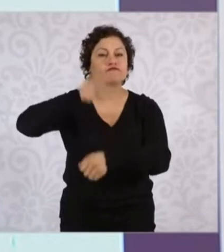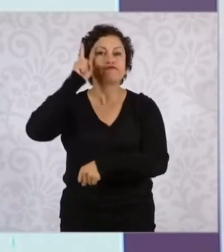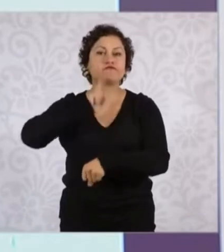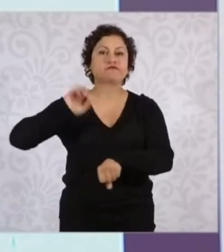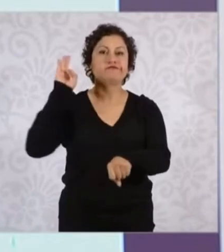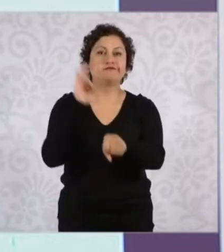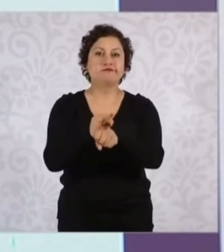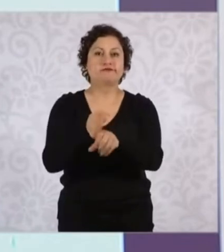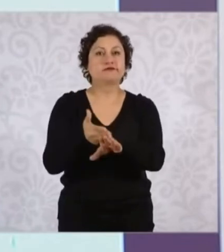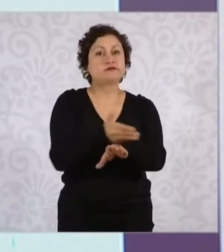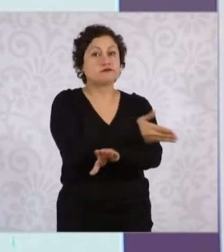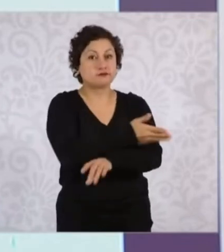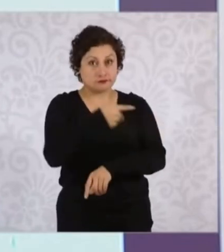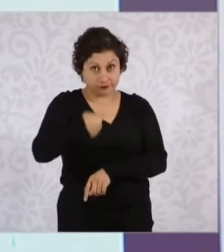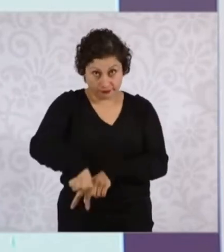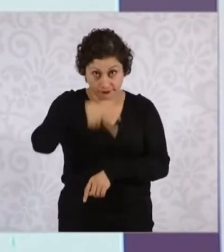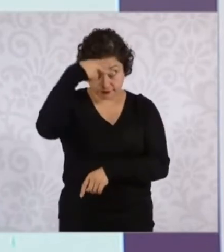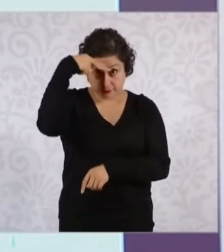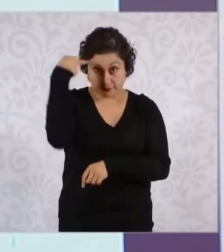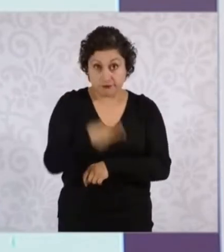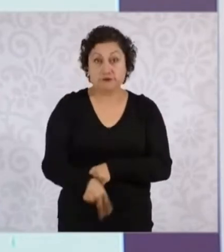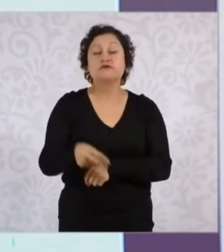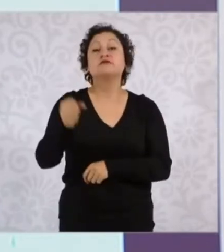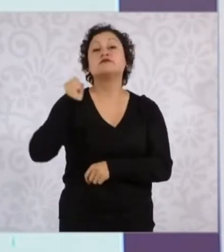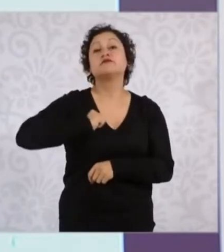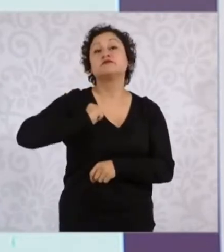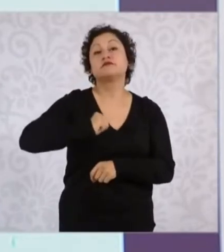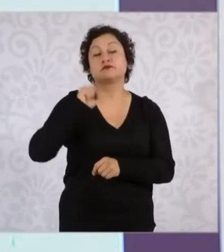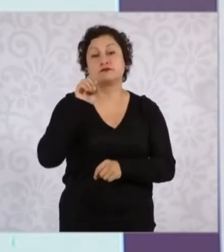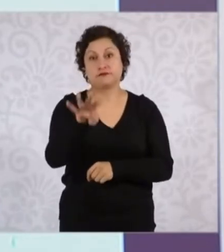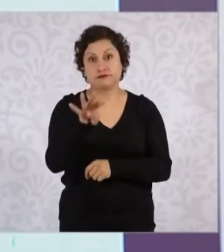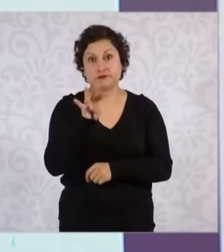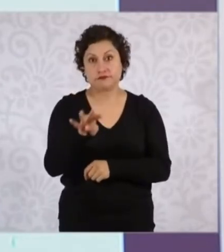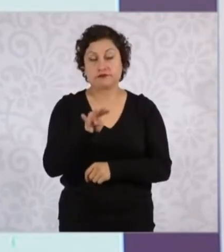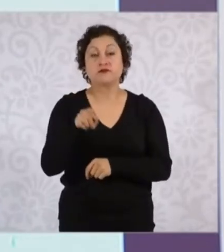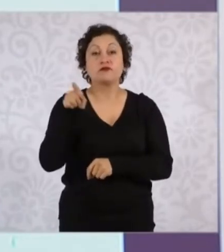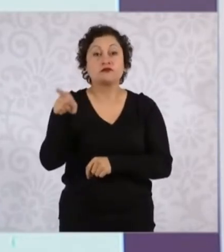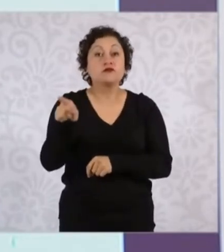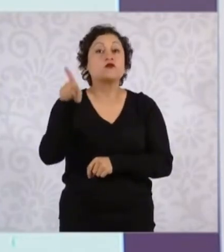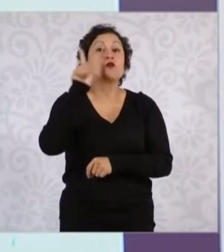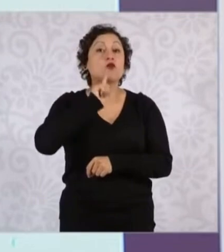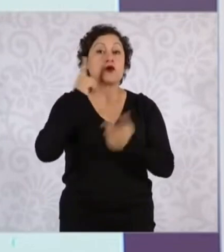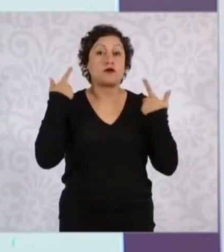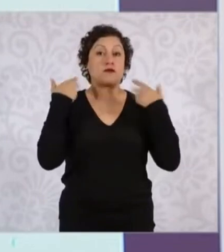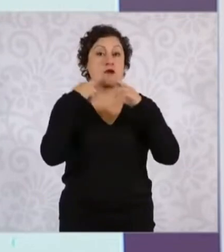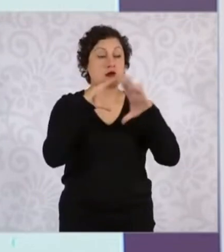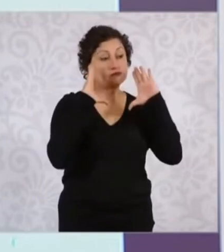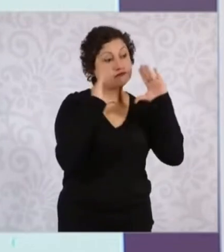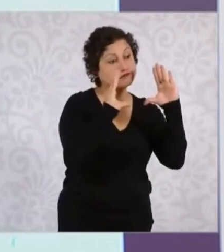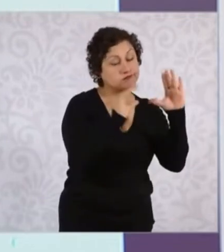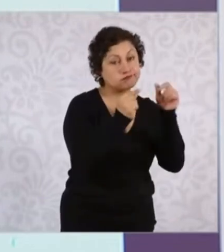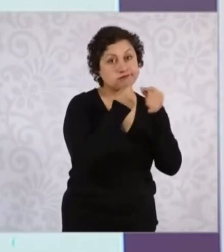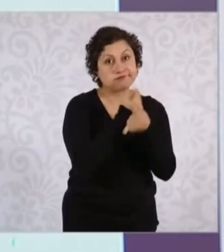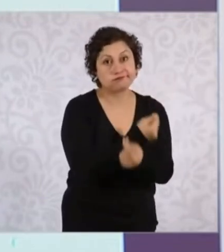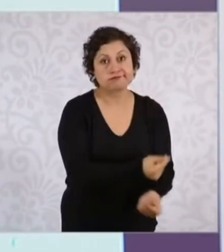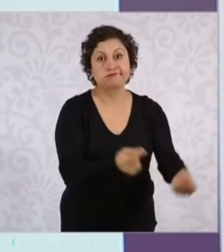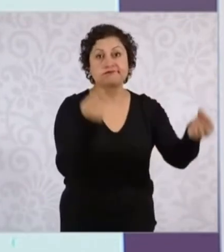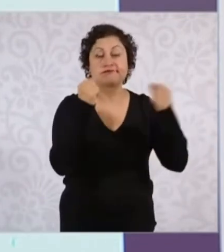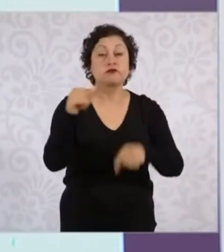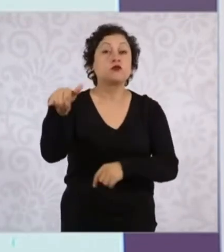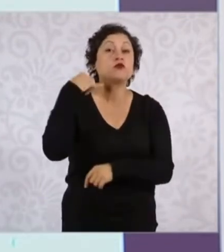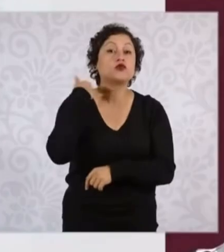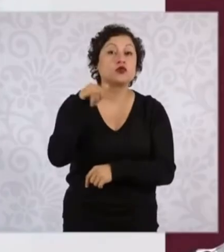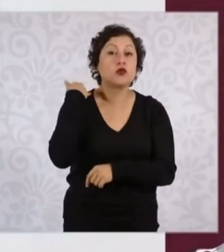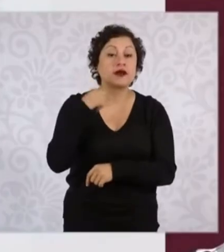el México del siglo XIX. Su labor se centró en la enseñanza a niñas y jóvenes de Yucatán en la gestión,